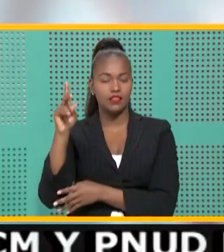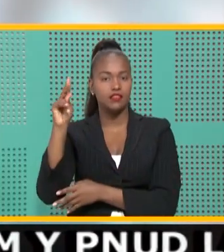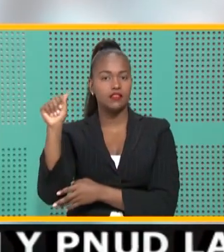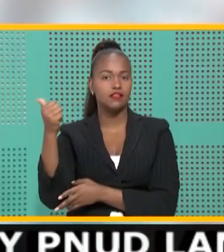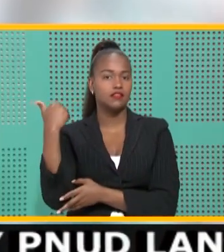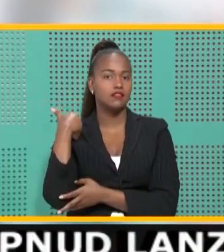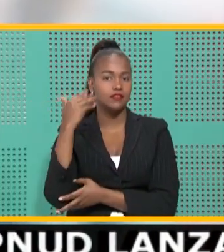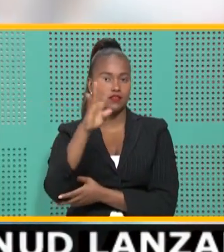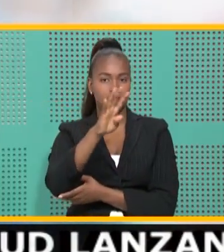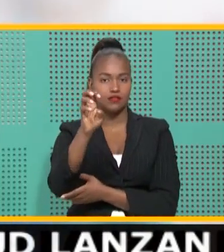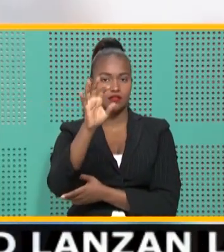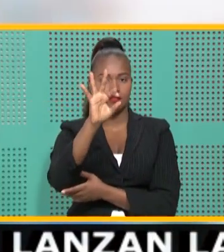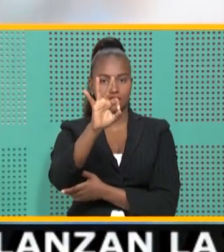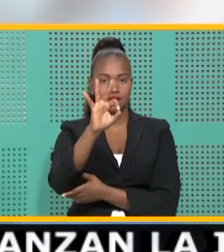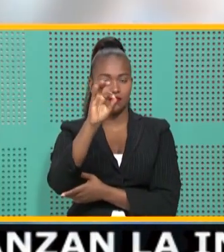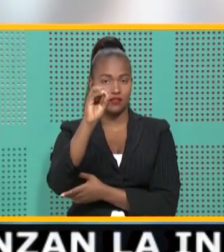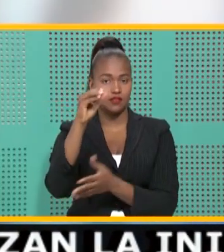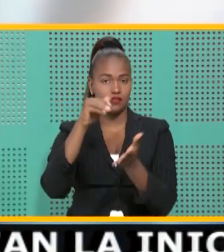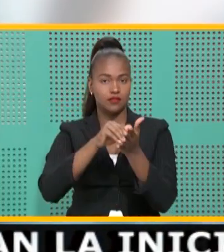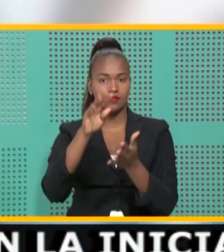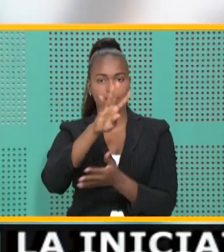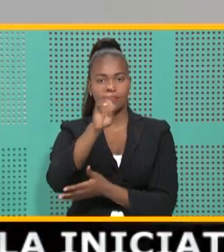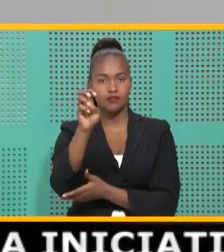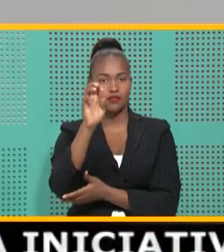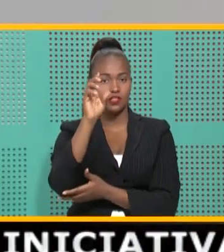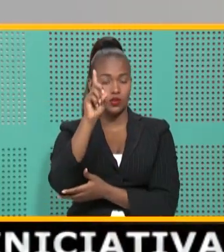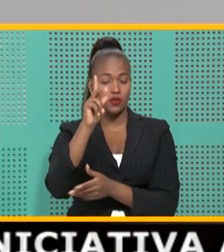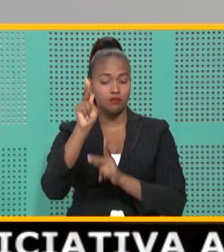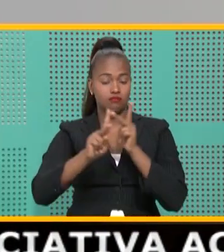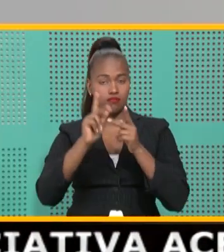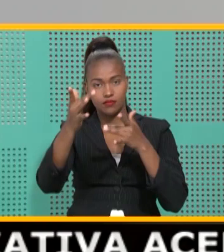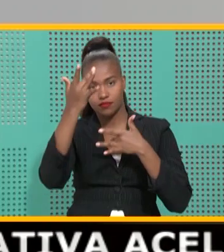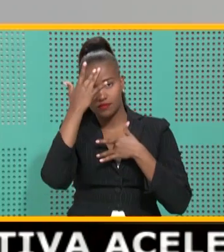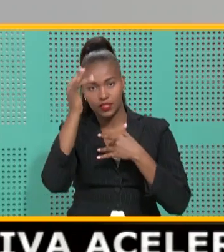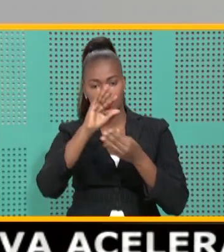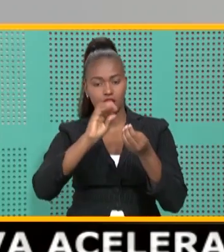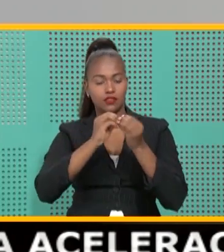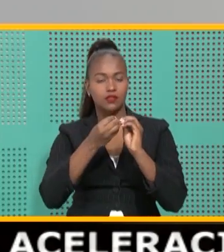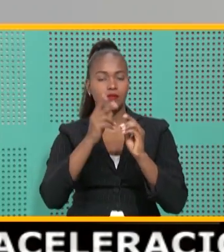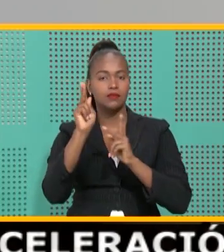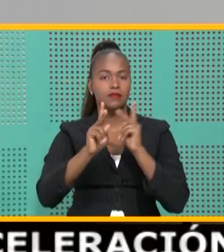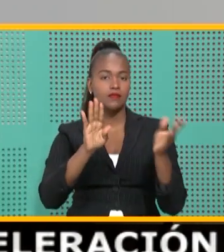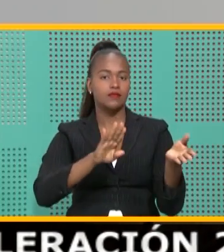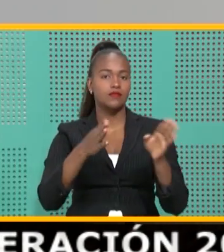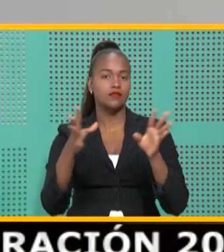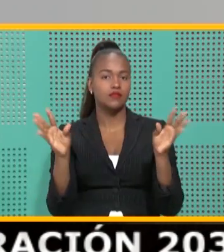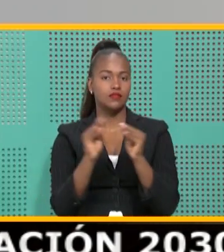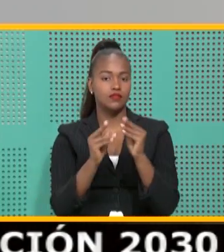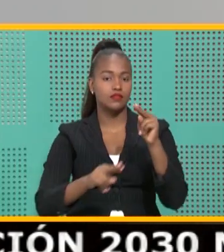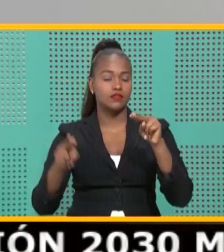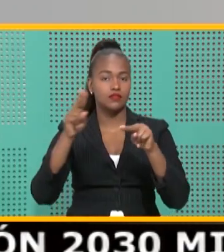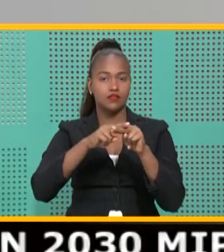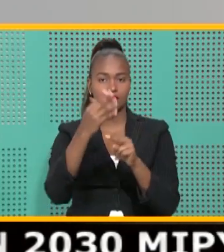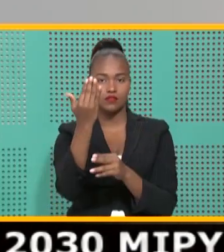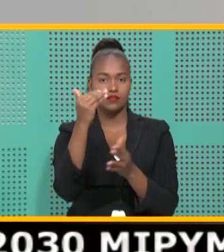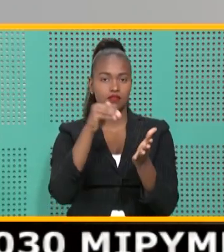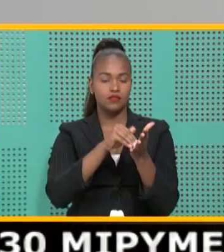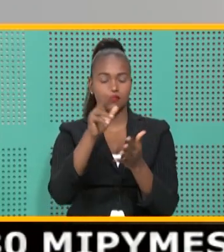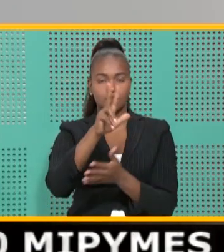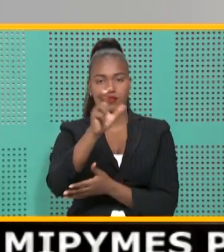tiene 490.401 enfermos y la cifra de fallecidos aumentó a 15